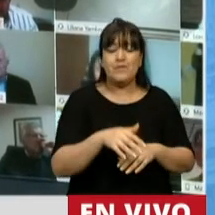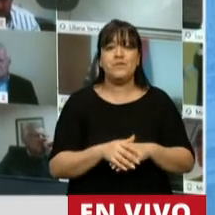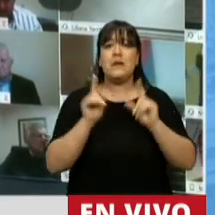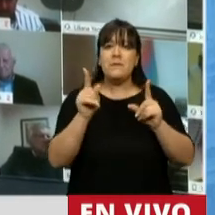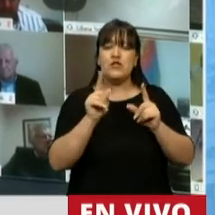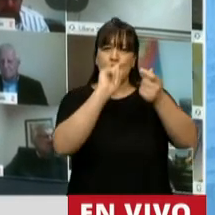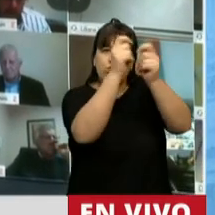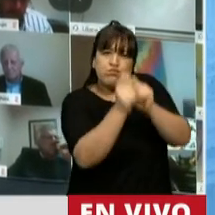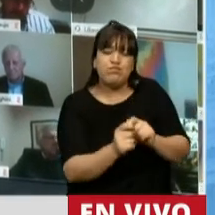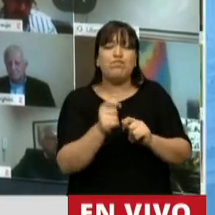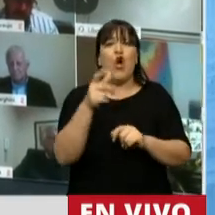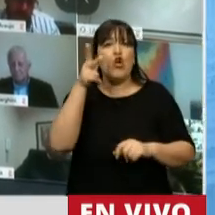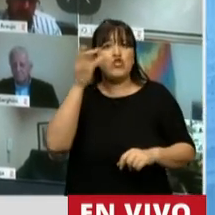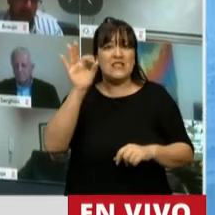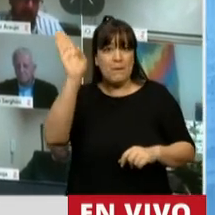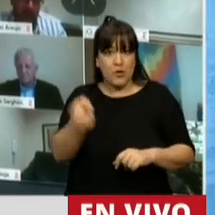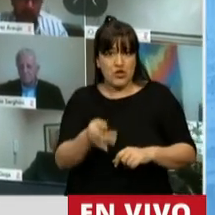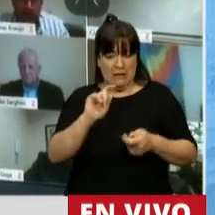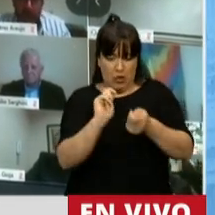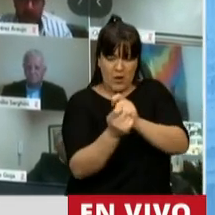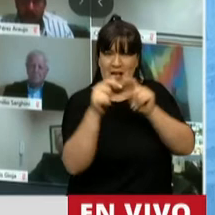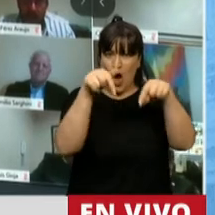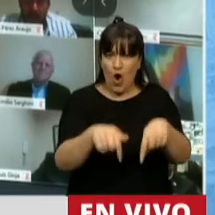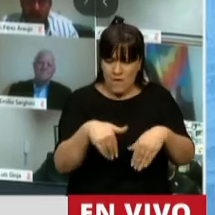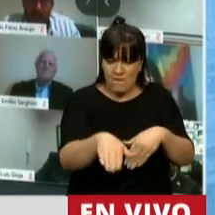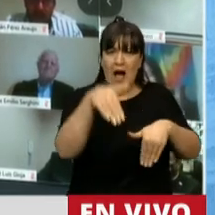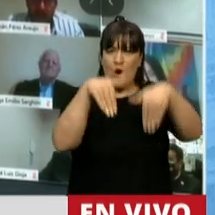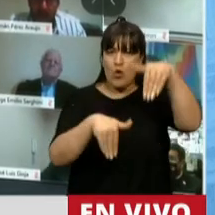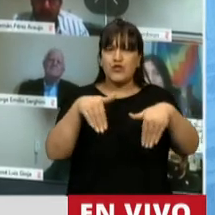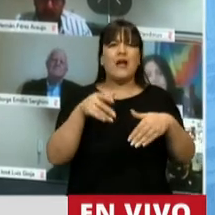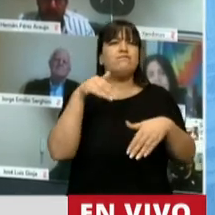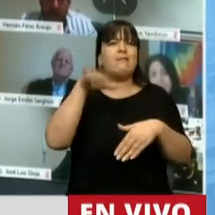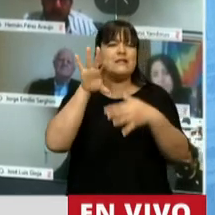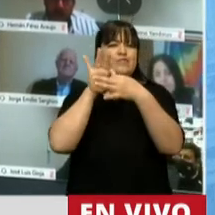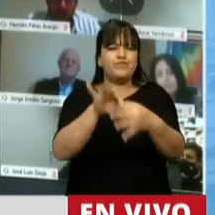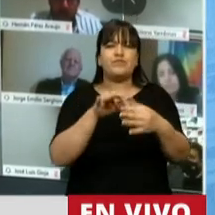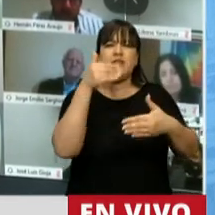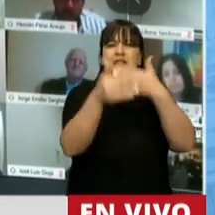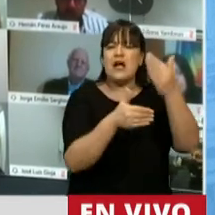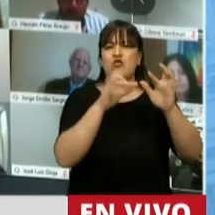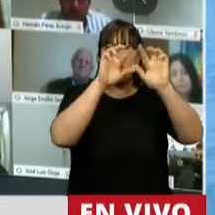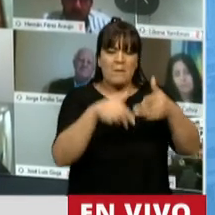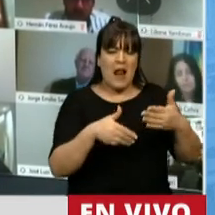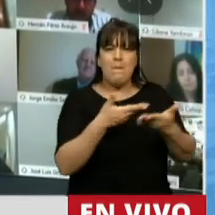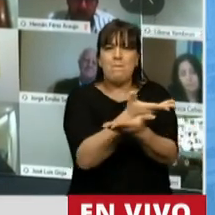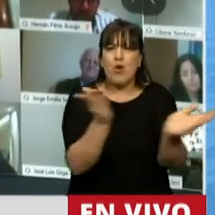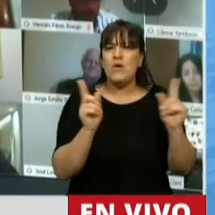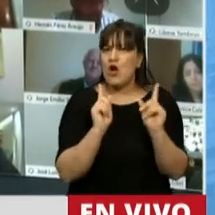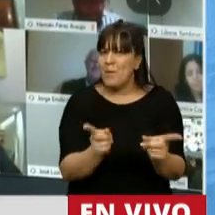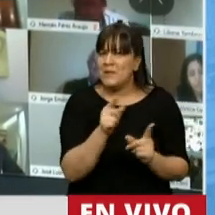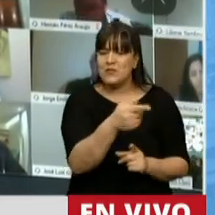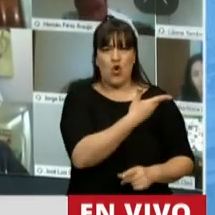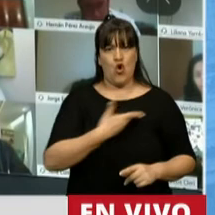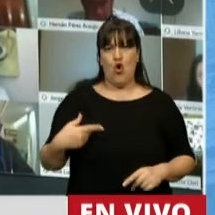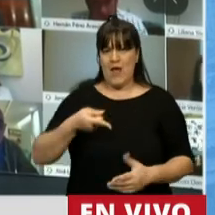las modificaciones presupuestarias que hoy se votarán tienen que ver con el desarrollo de las políticas públicas que viene llevando a cabo